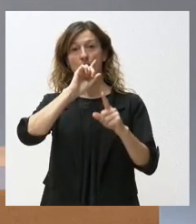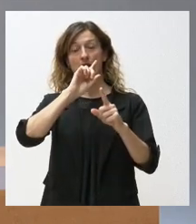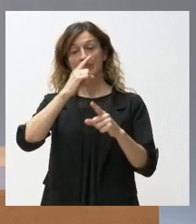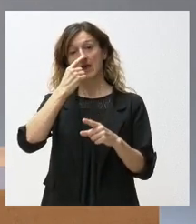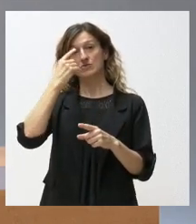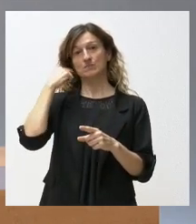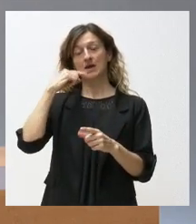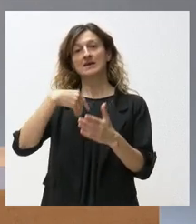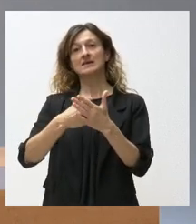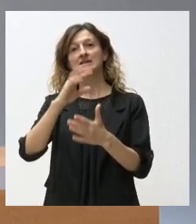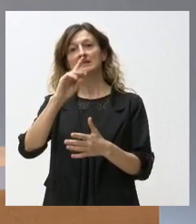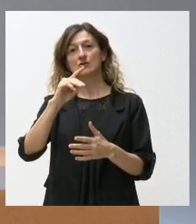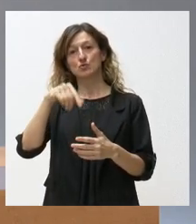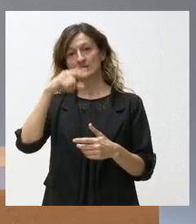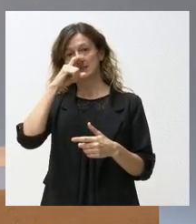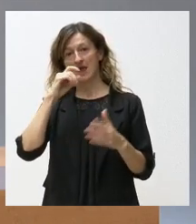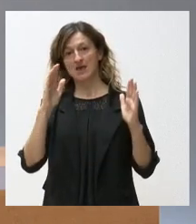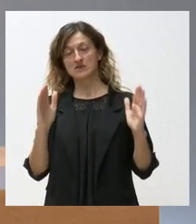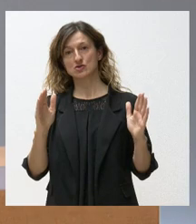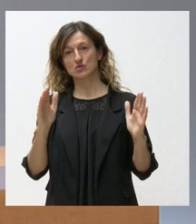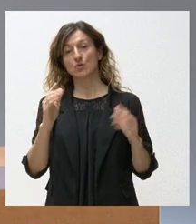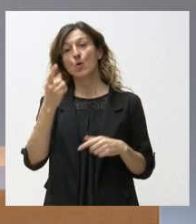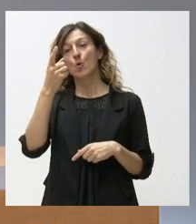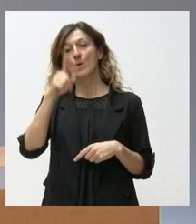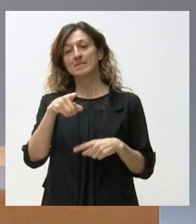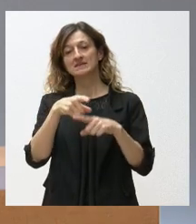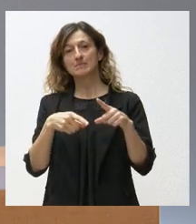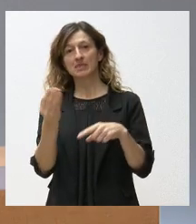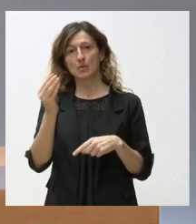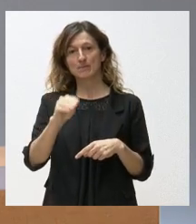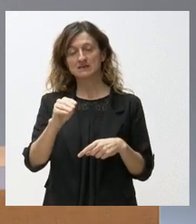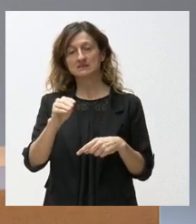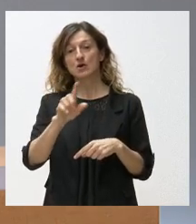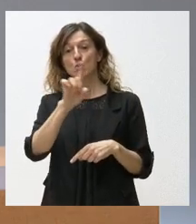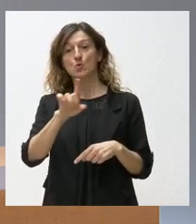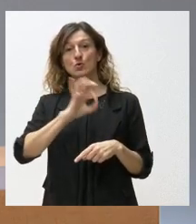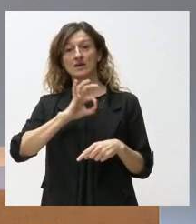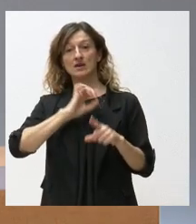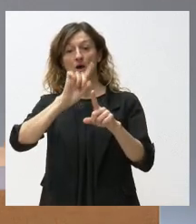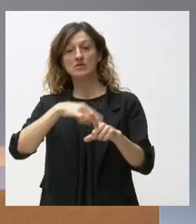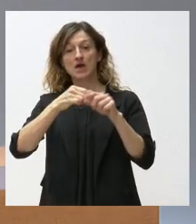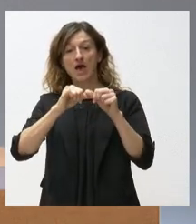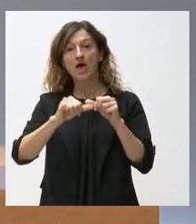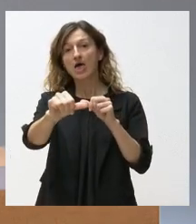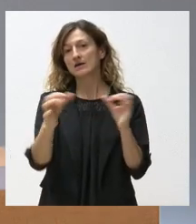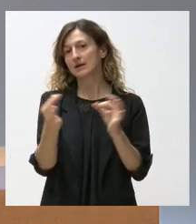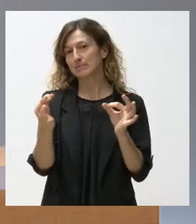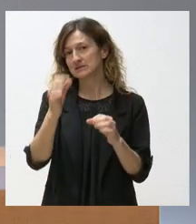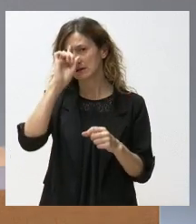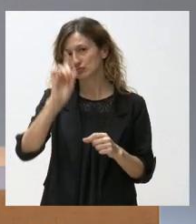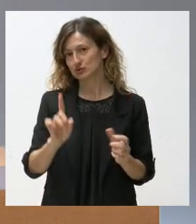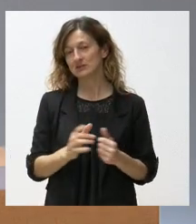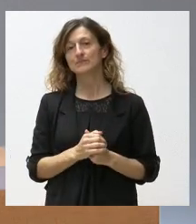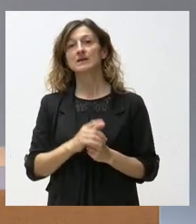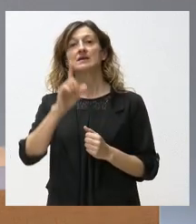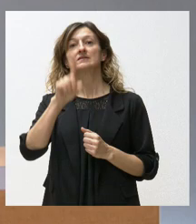31 de diciembre de 2024. Es decir, un mes y medio más. No sé qué pasaría a partir del 1 de enero de 2025. Y luego, con respecto a la